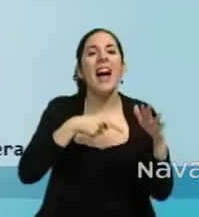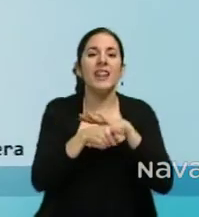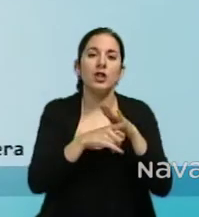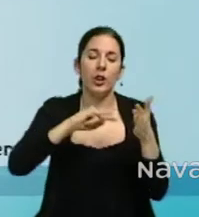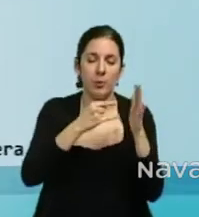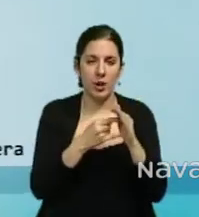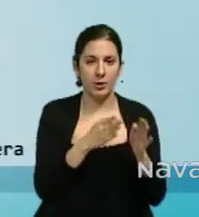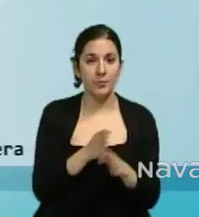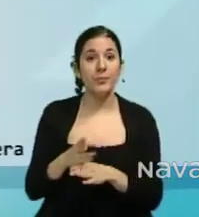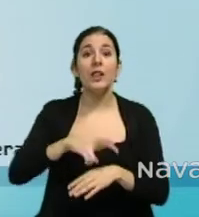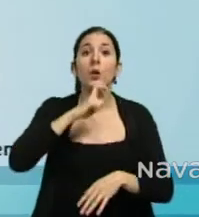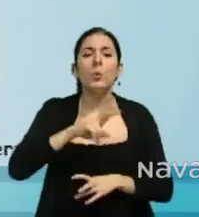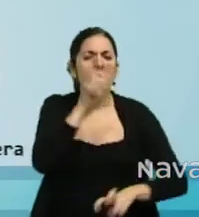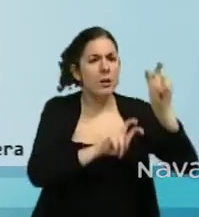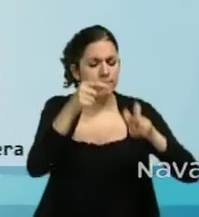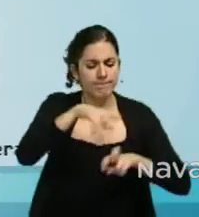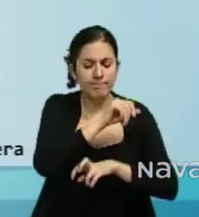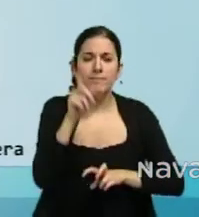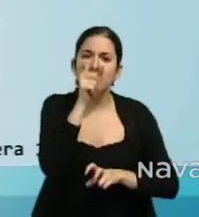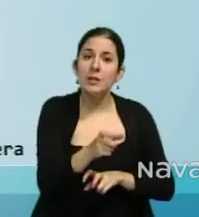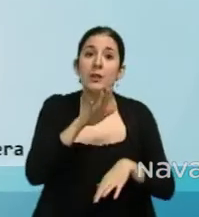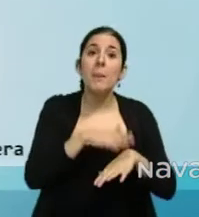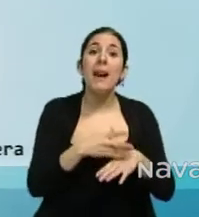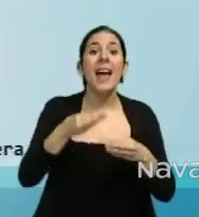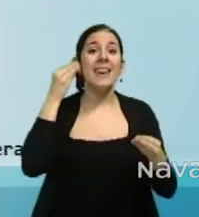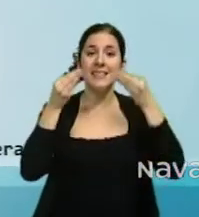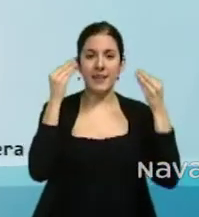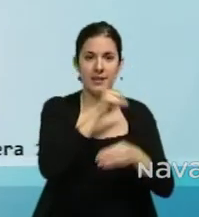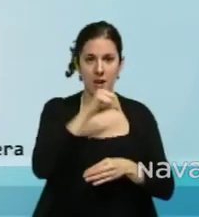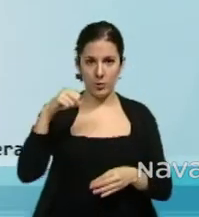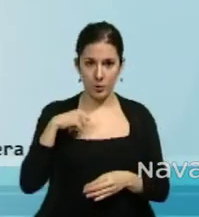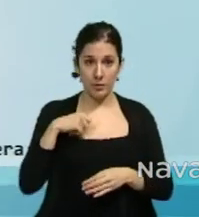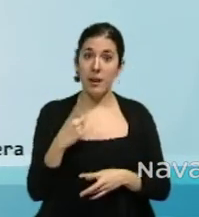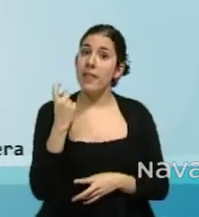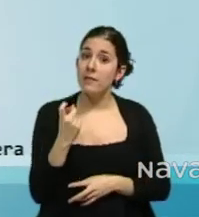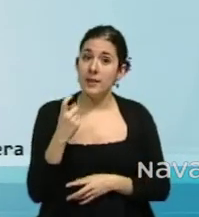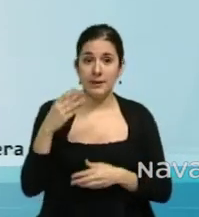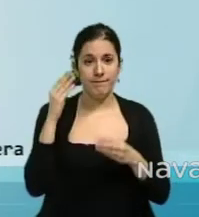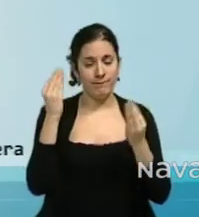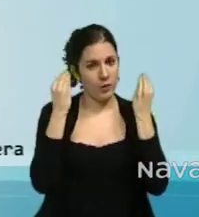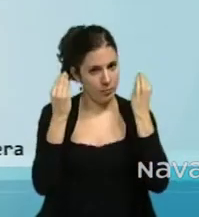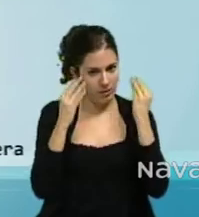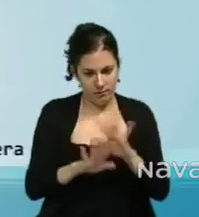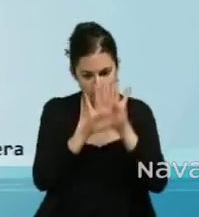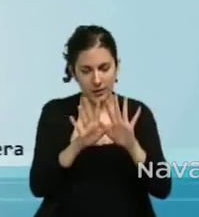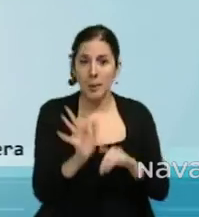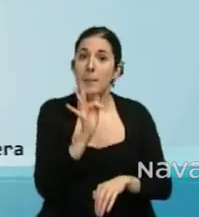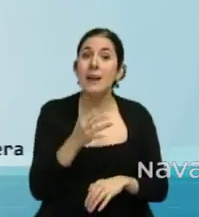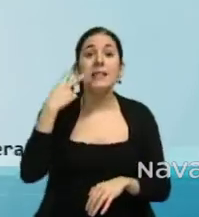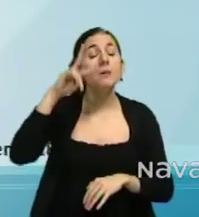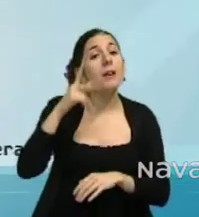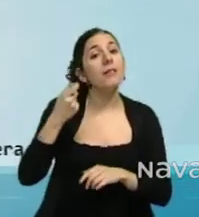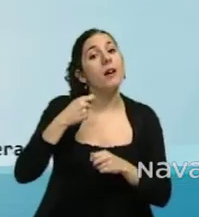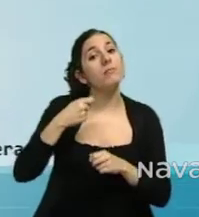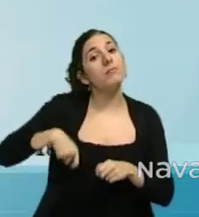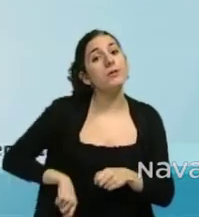En Tudela buscan esta semana una persona para un puesto de esteticista autónoma. Se requiere formación en la materia y experiencia profesional de uno